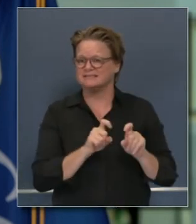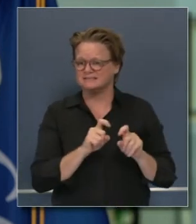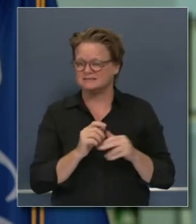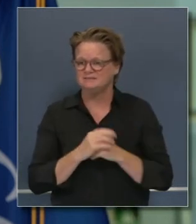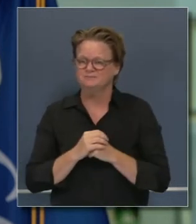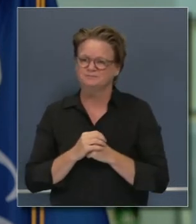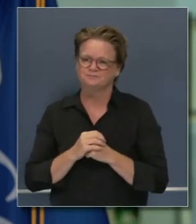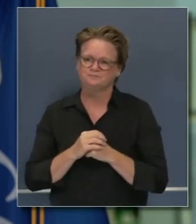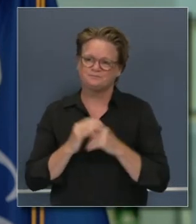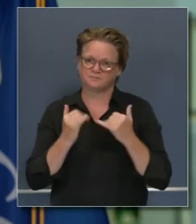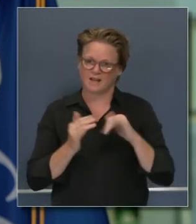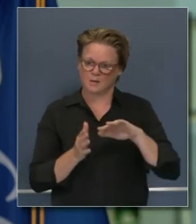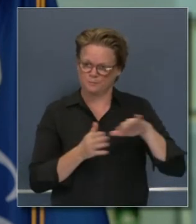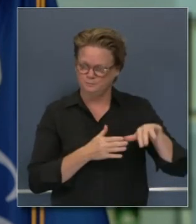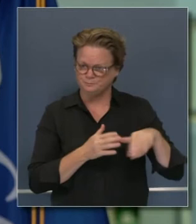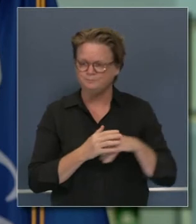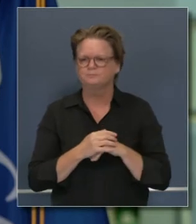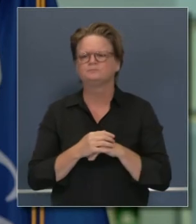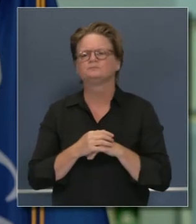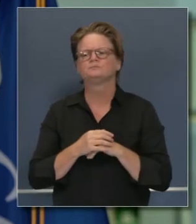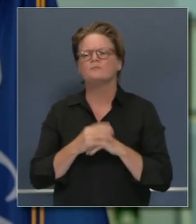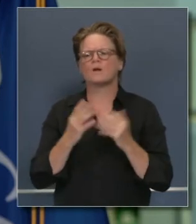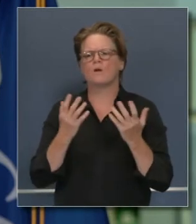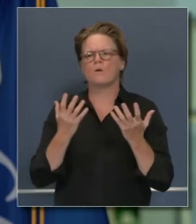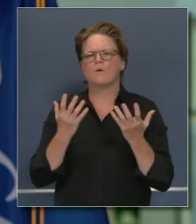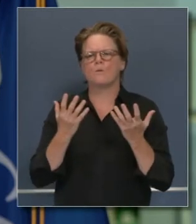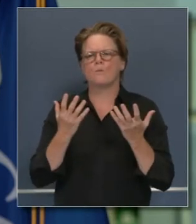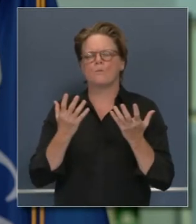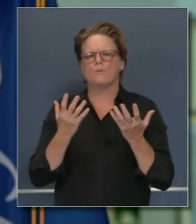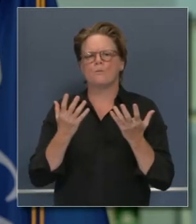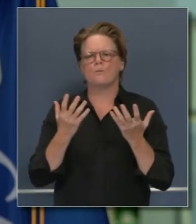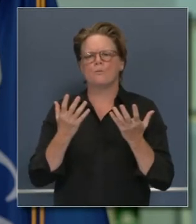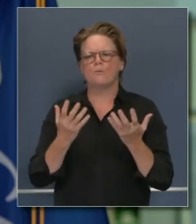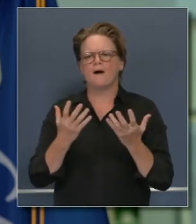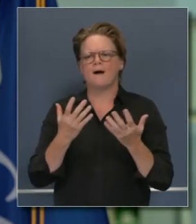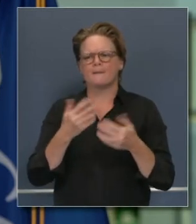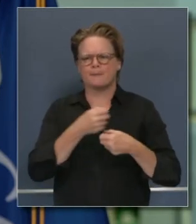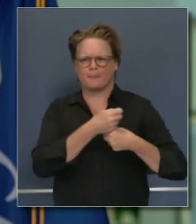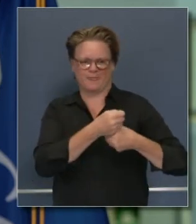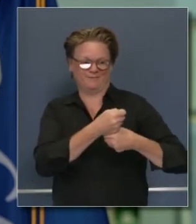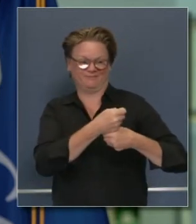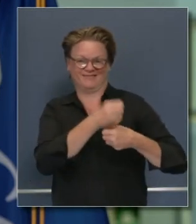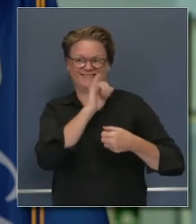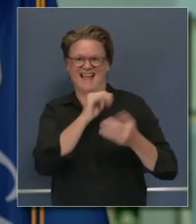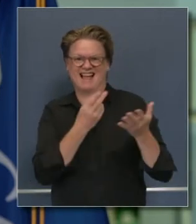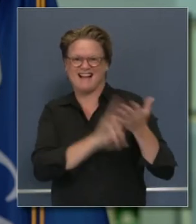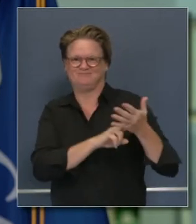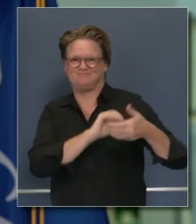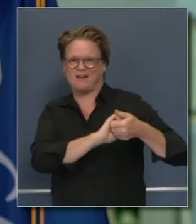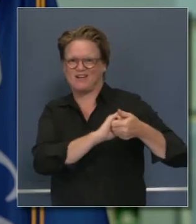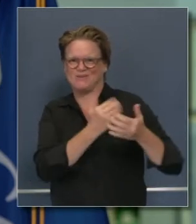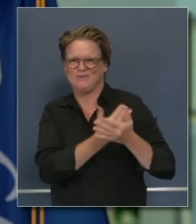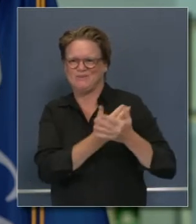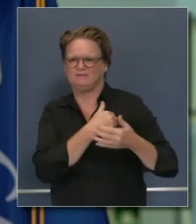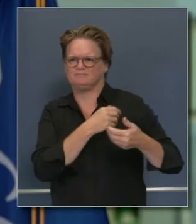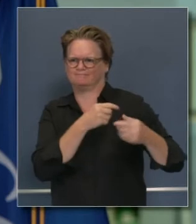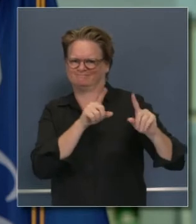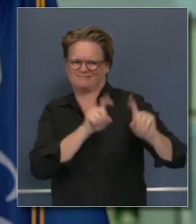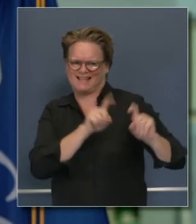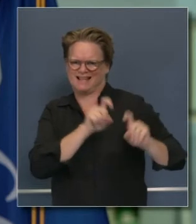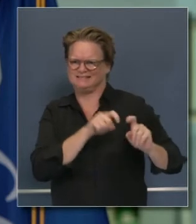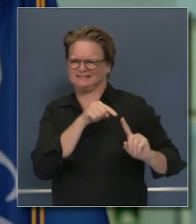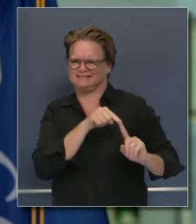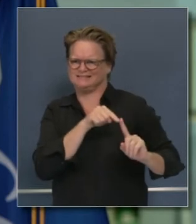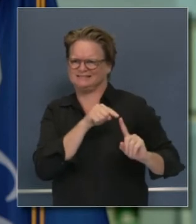ahora en cuanto a la cadena de suministro todos los agentes todos los ingredientes fundamentales y son 20 partes 20